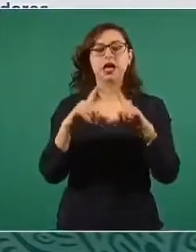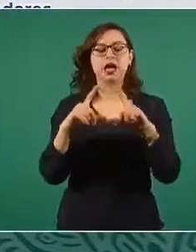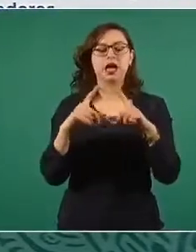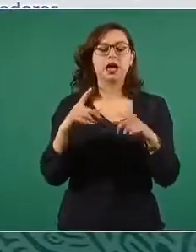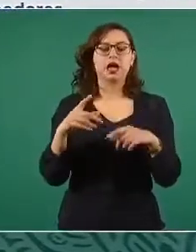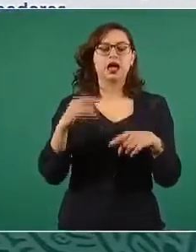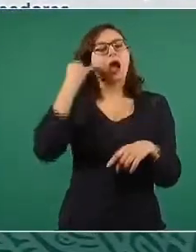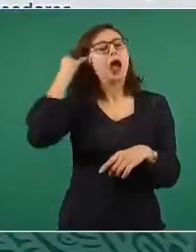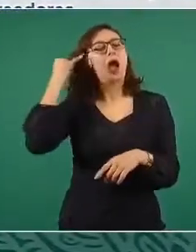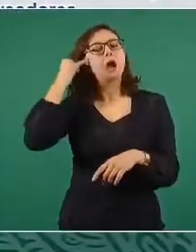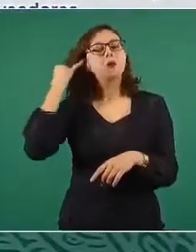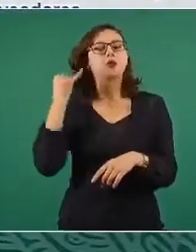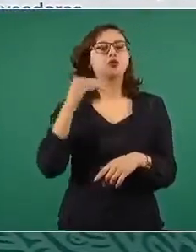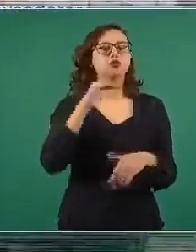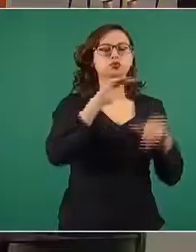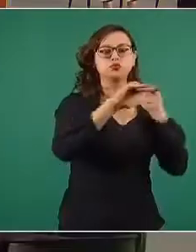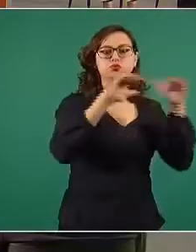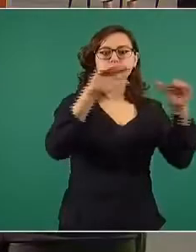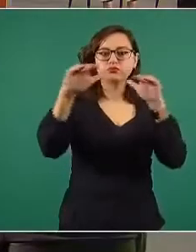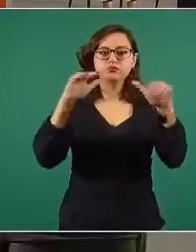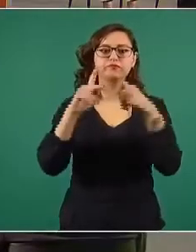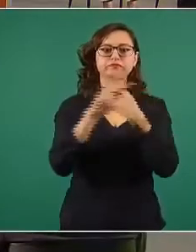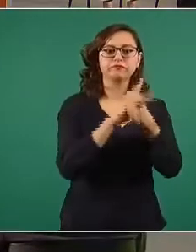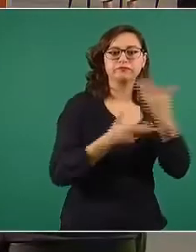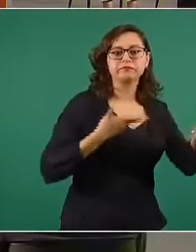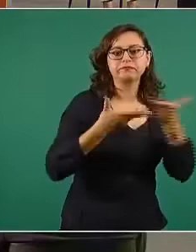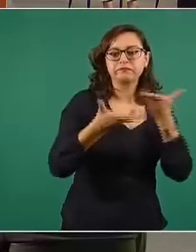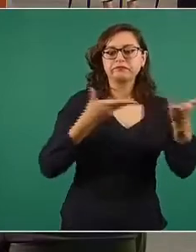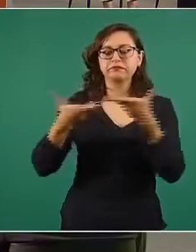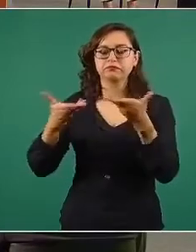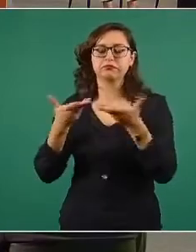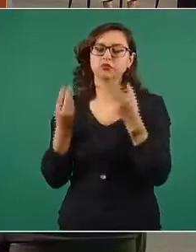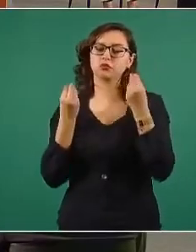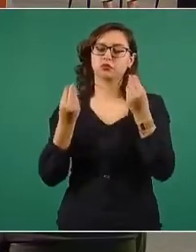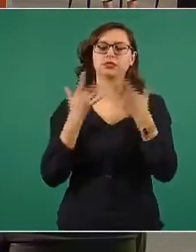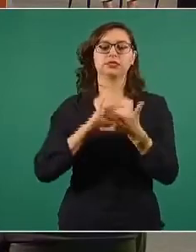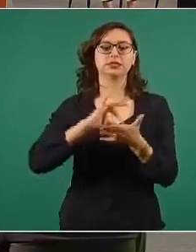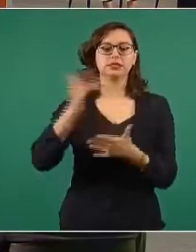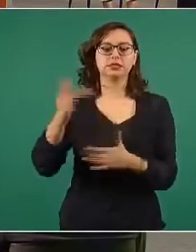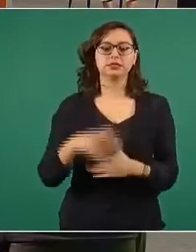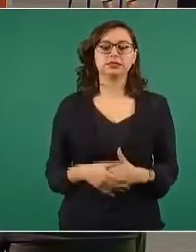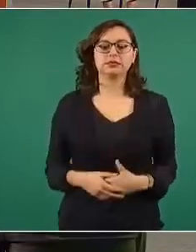tenido buenas respuestas de esos países, que mucho agradecemos. Eso sería cuanto, señor presidente.